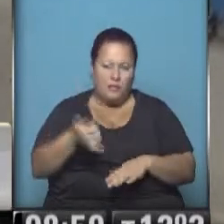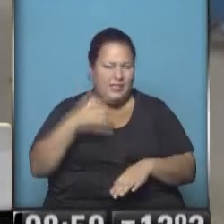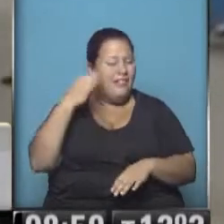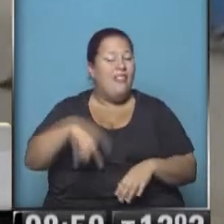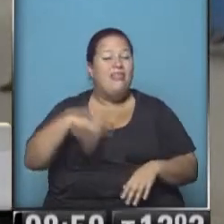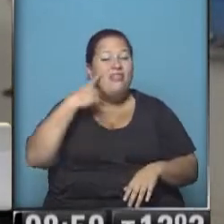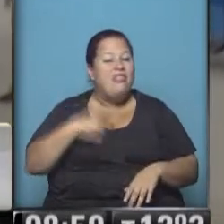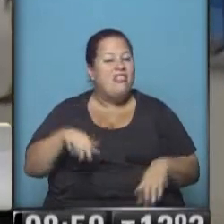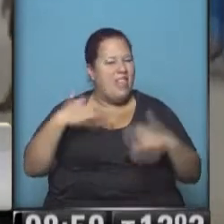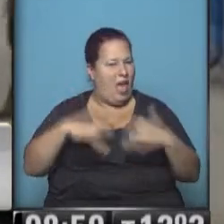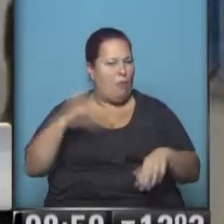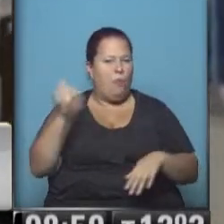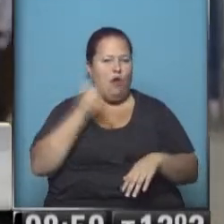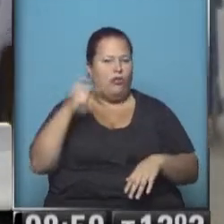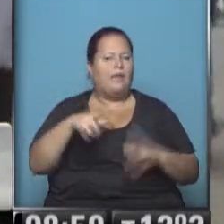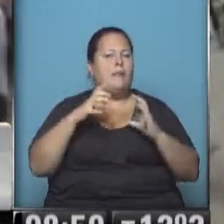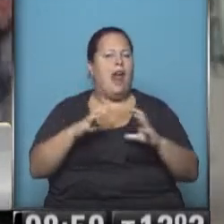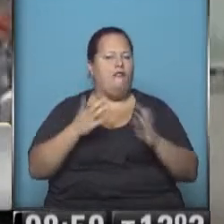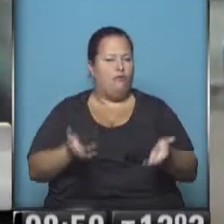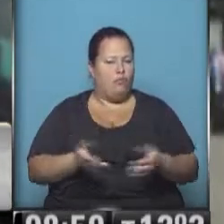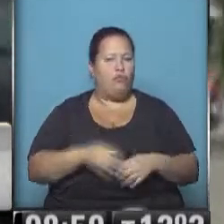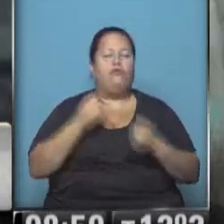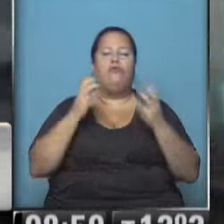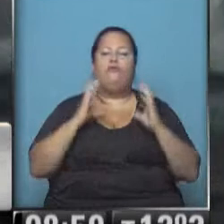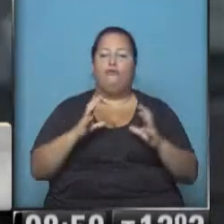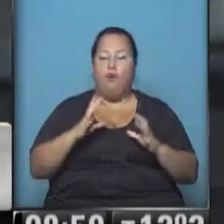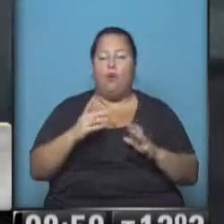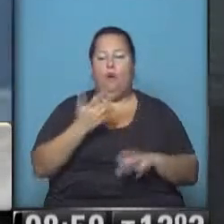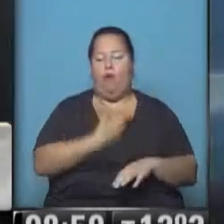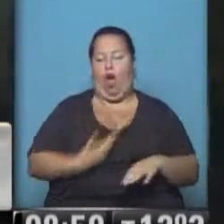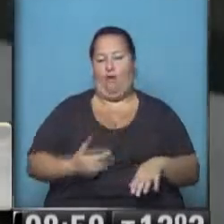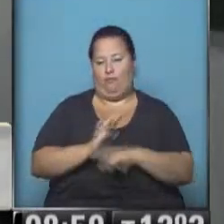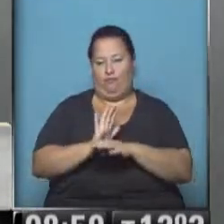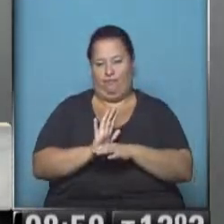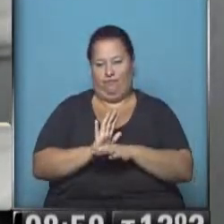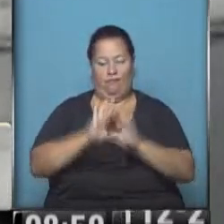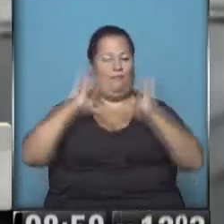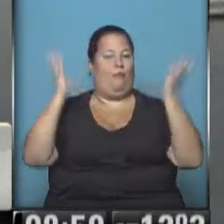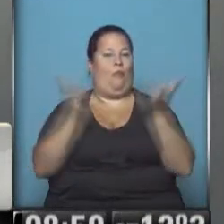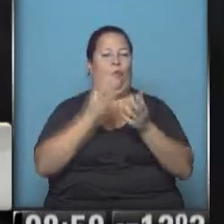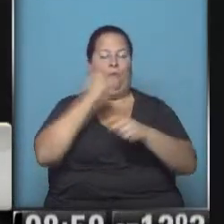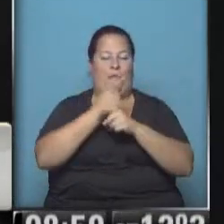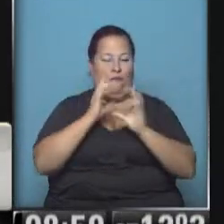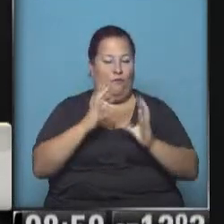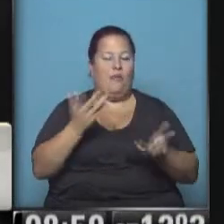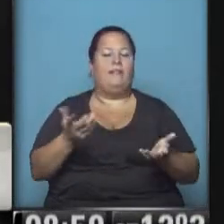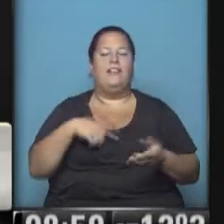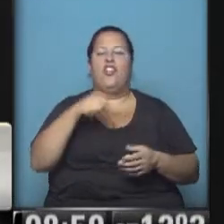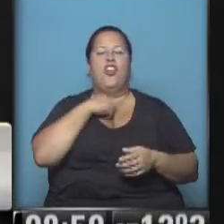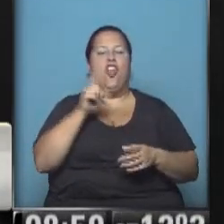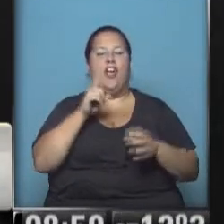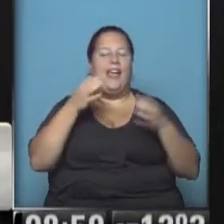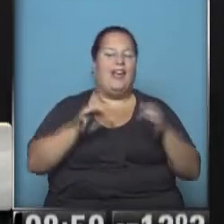ser un día determinante en la vida del fútbol y como el fútbol gobierna prácticamente el mundo, va a ser